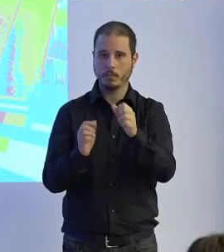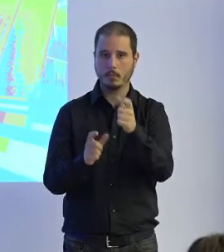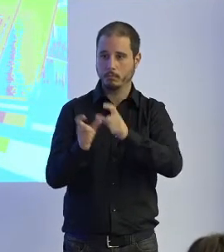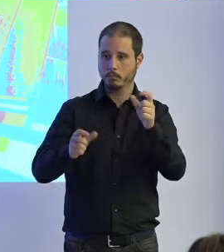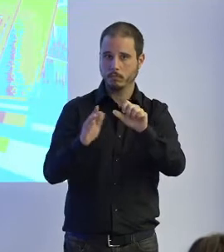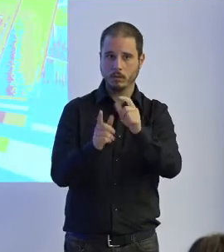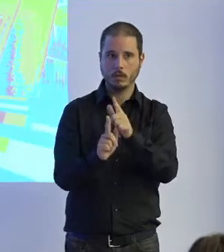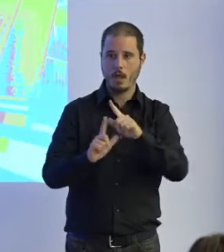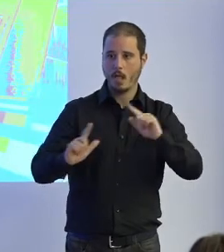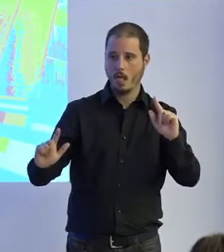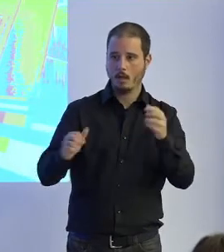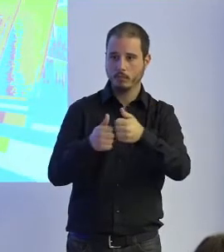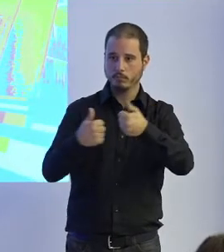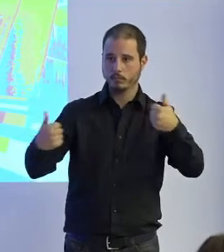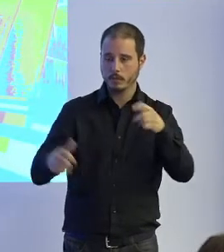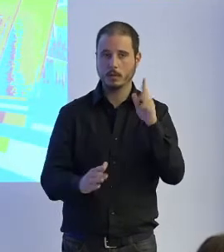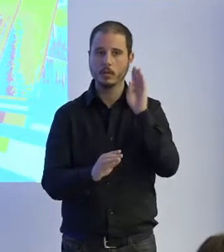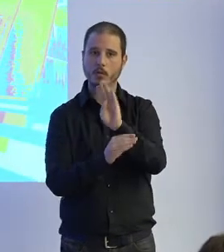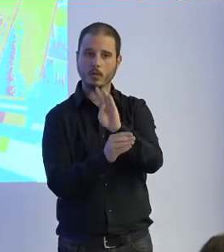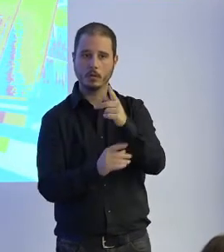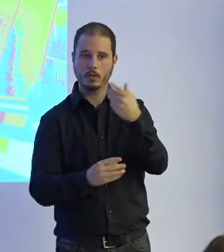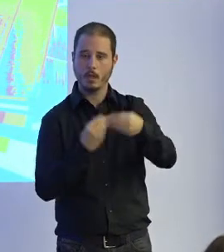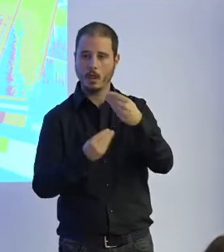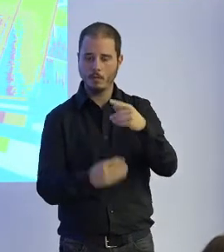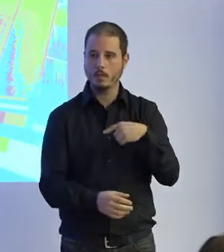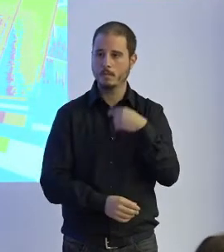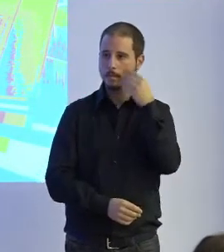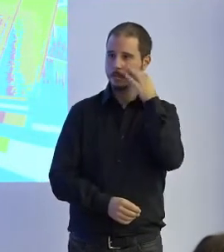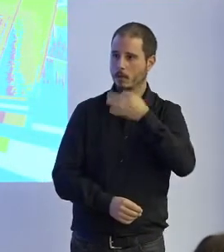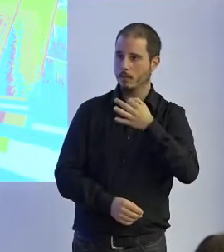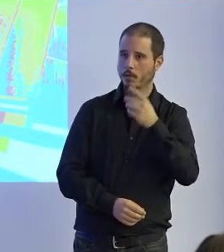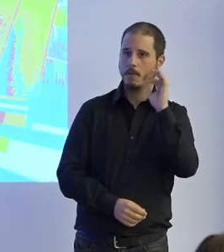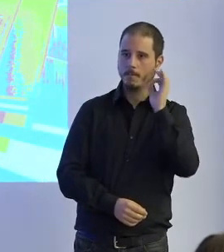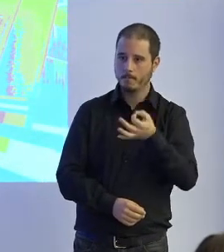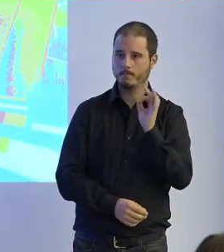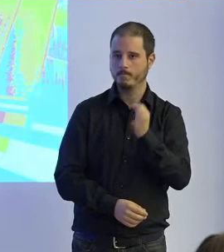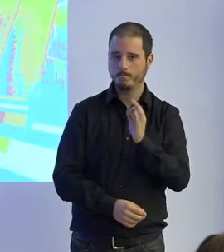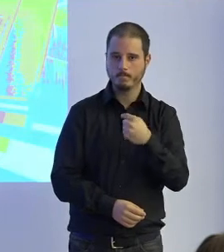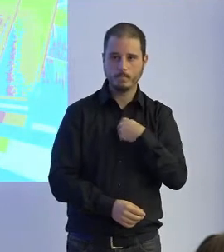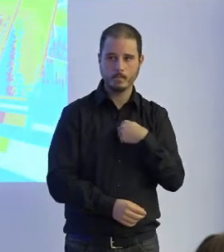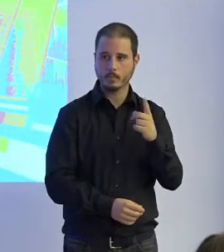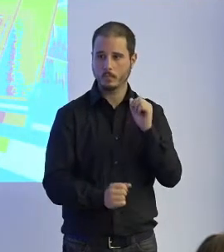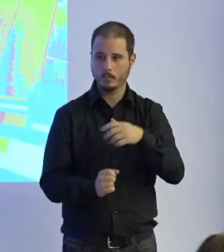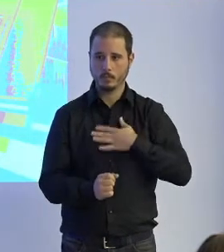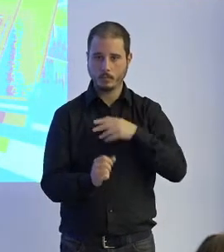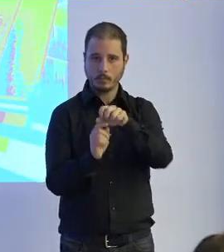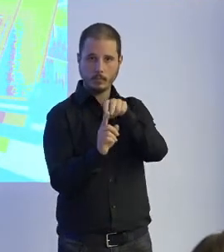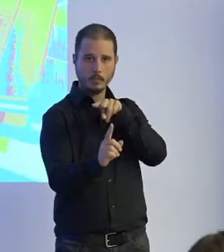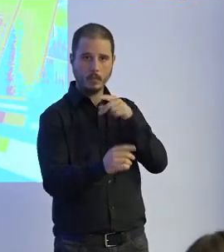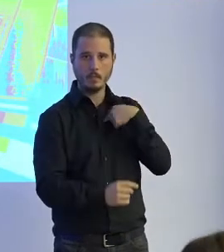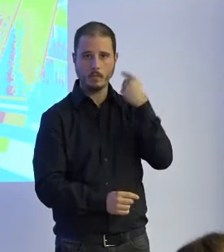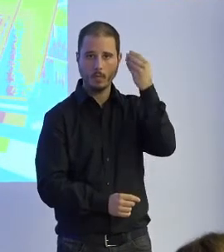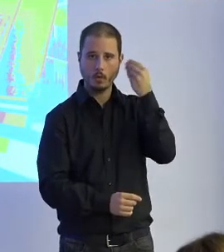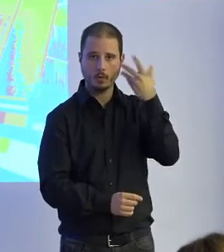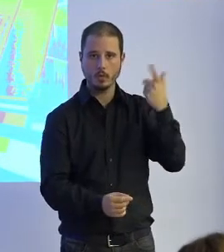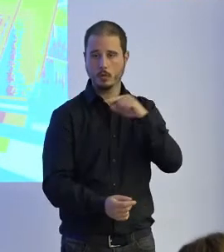cuando desarrollamos este tipo de cosas y realmente es verdad yo desde mi punto de vista cuando me planteo este tipo de cosas y trabajamos